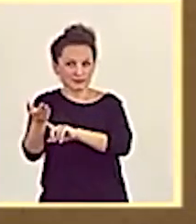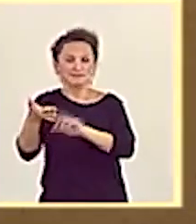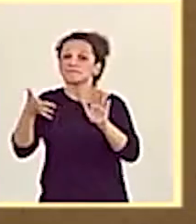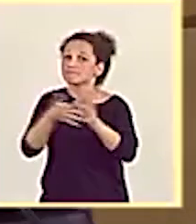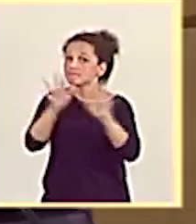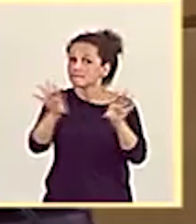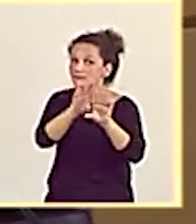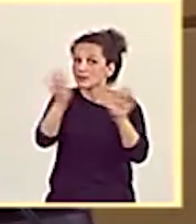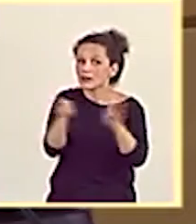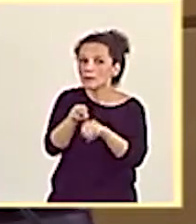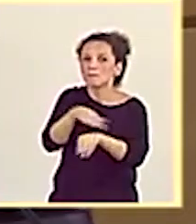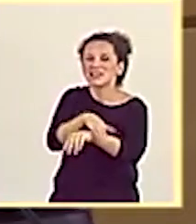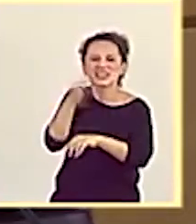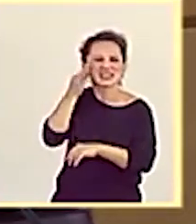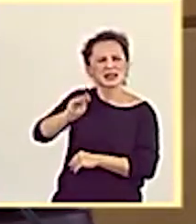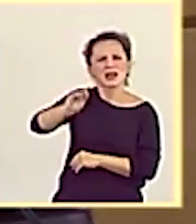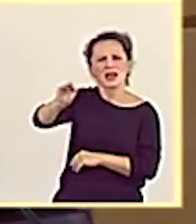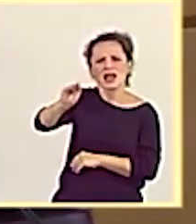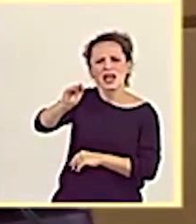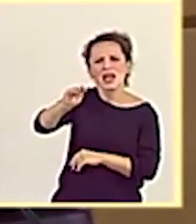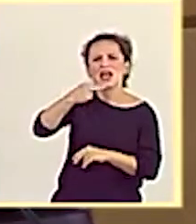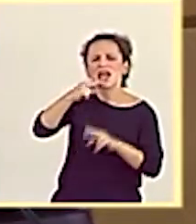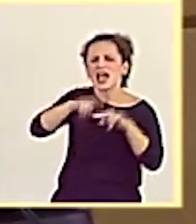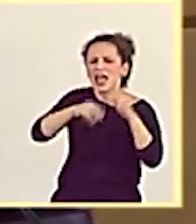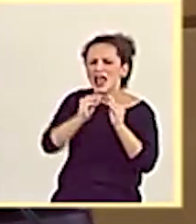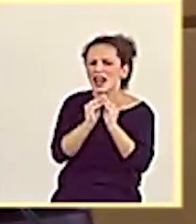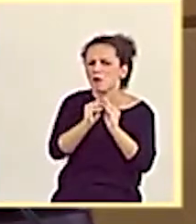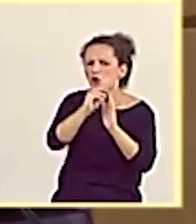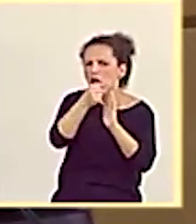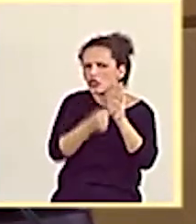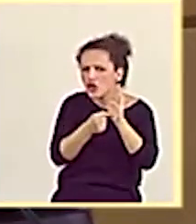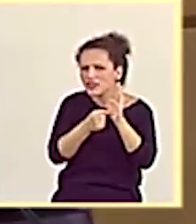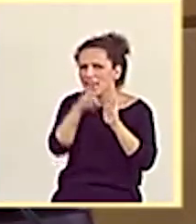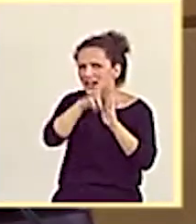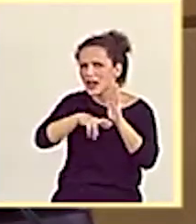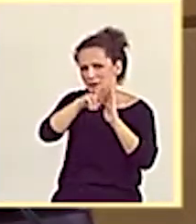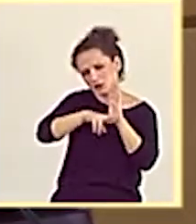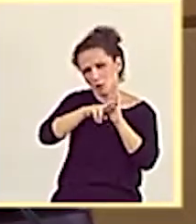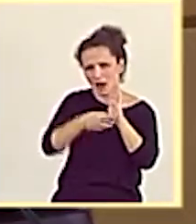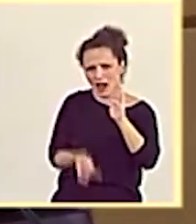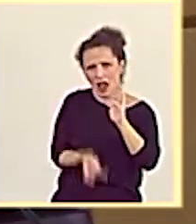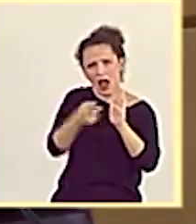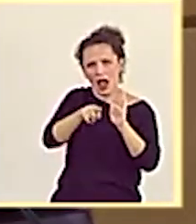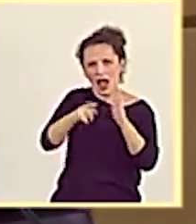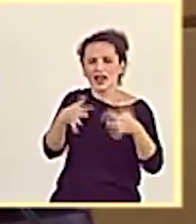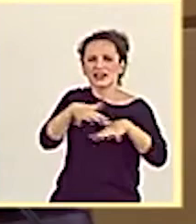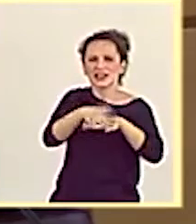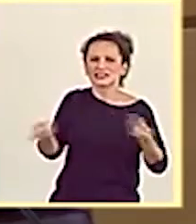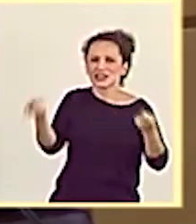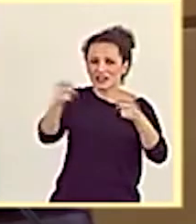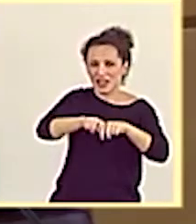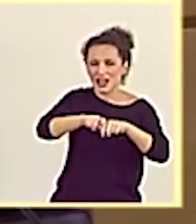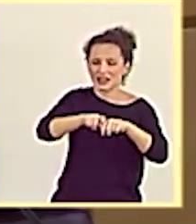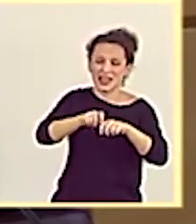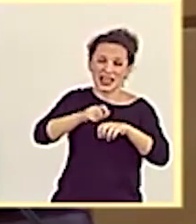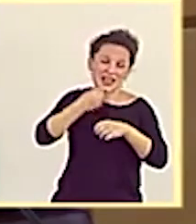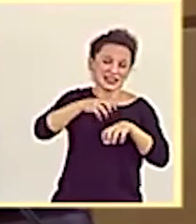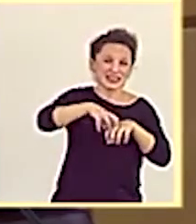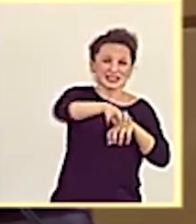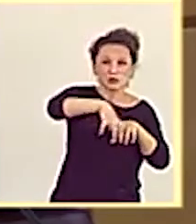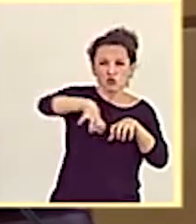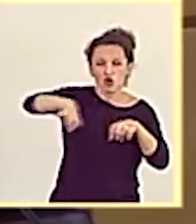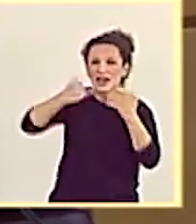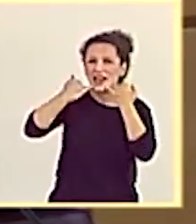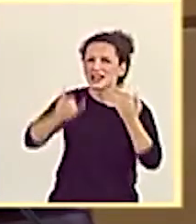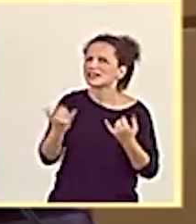señora ministra, ¿en qué estado se encuentra la elaboración del reglamento que tiene que desarrollar la implantación de redes cerradas de distribución eléctrica? El